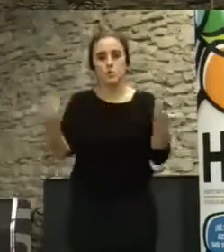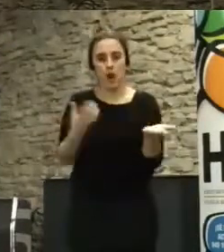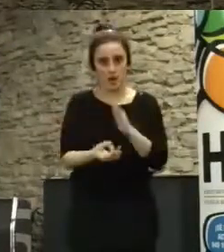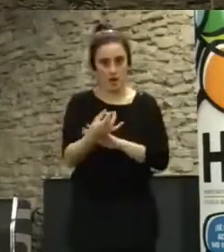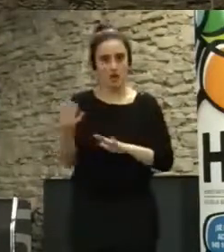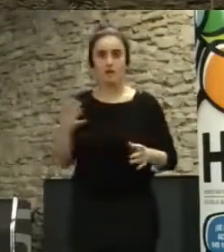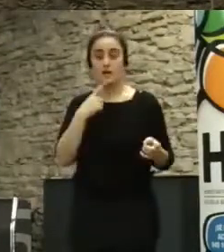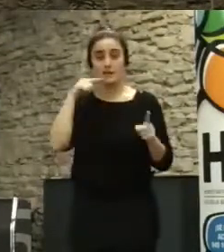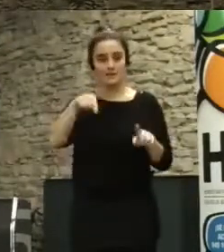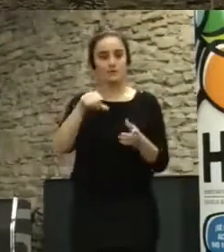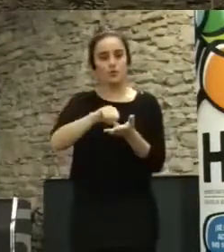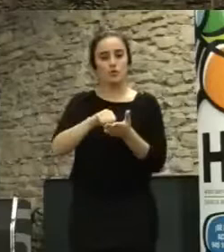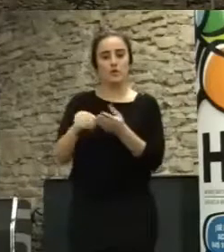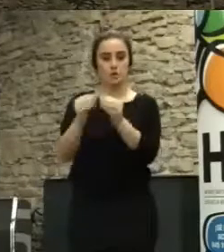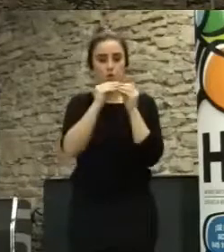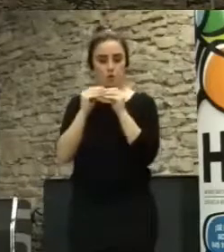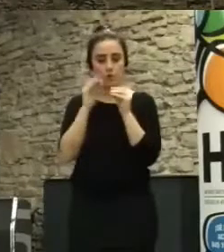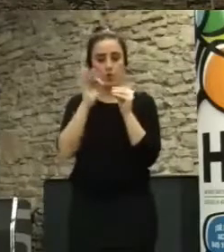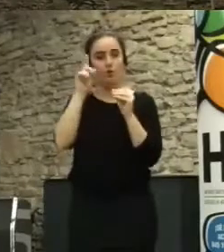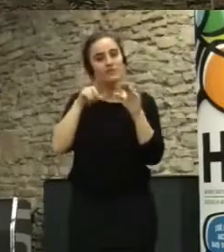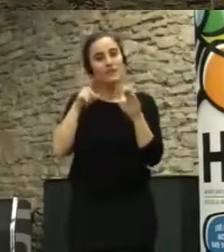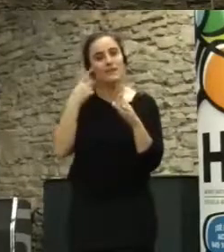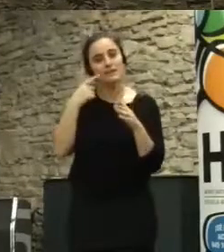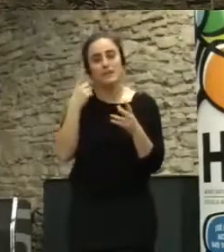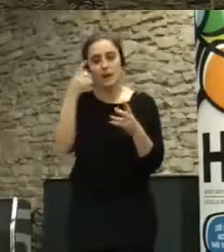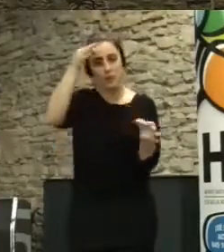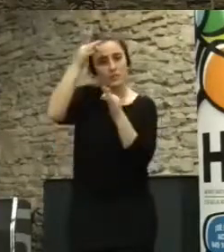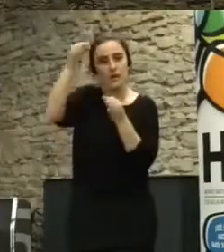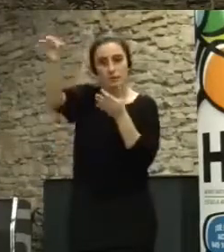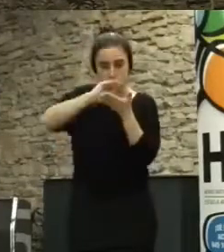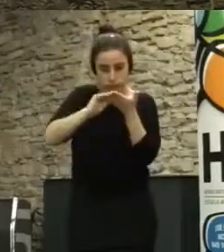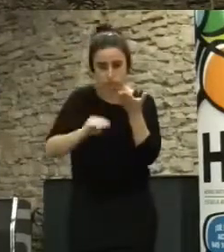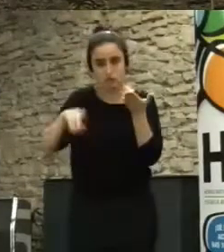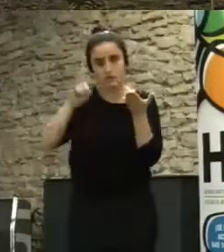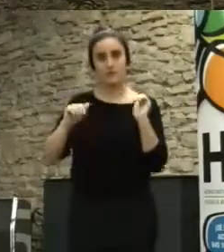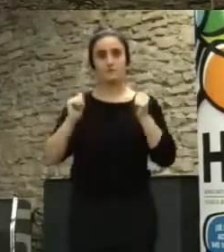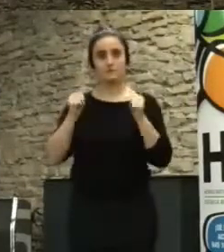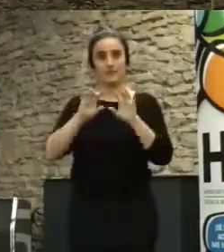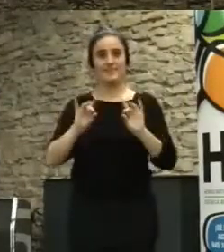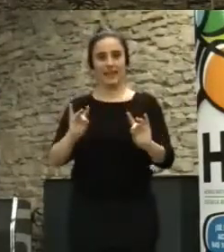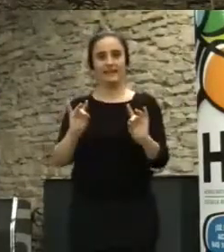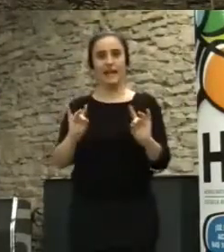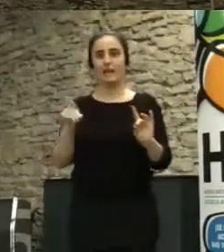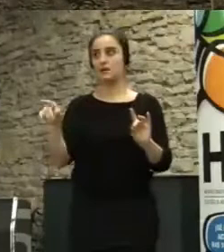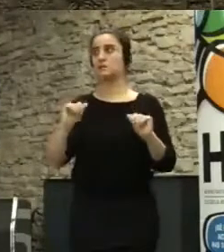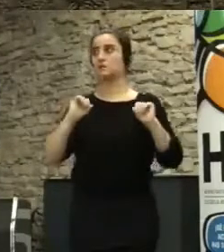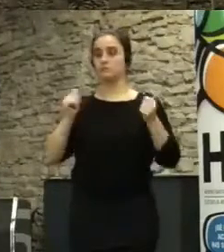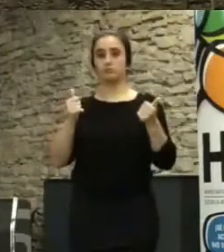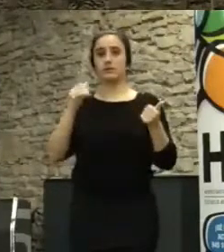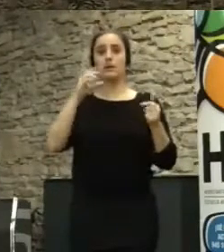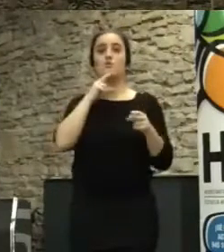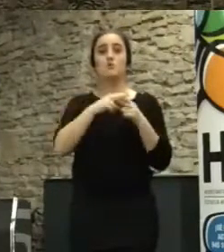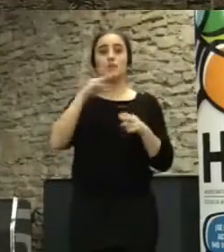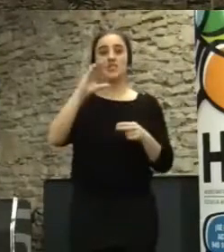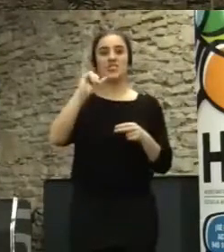del común que luego el mapeo continuó en lo digital. Esto lo hace el vivero y iniciativas ciudadanas y tiene un mapeo que se llama Civics.